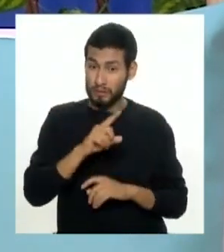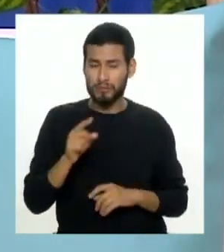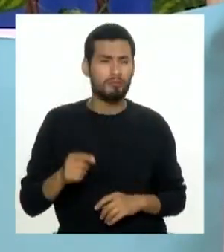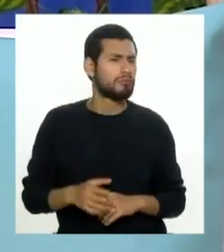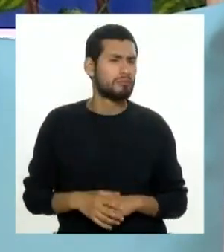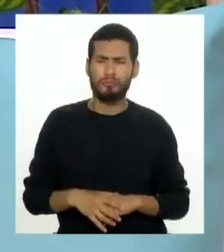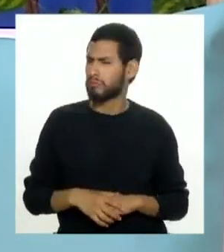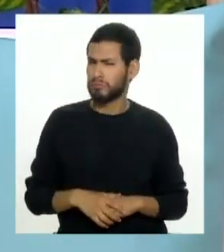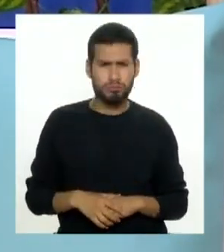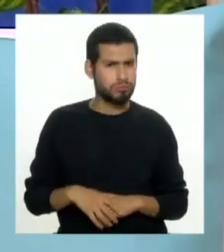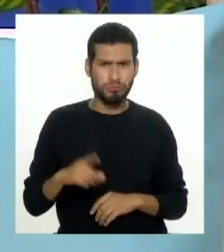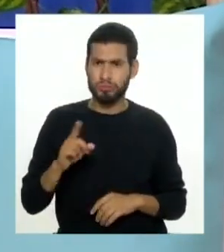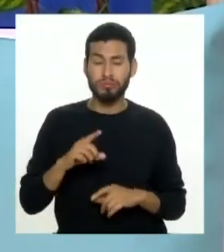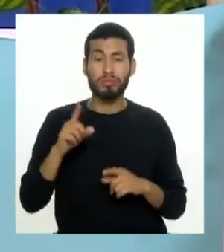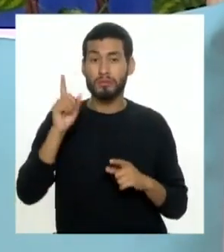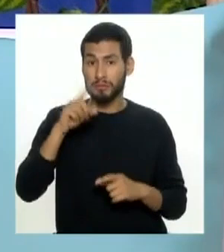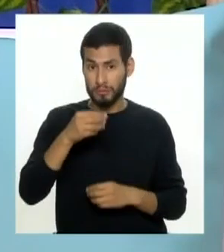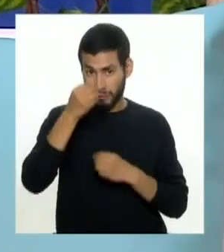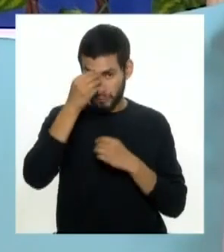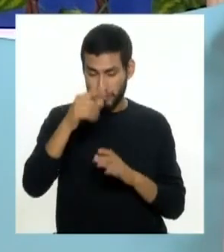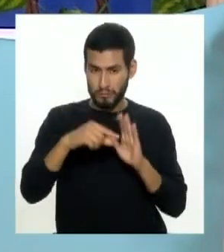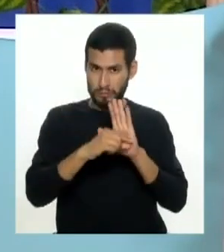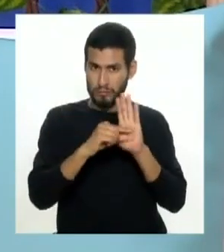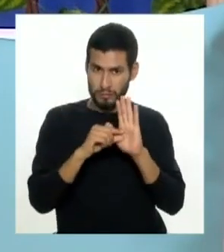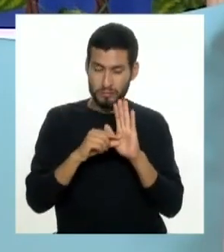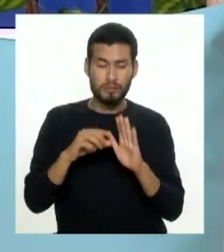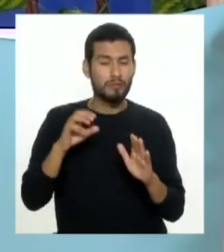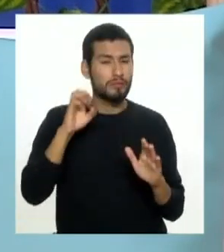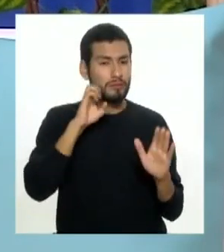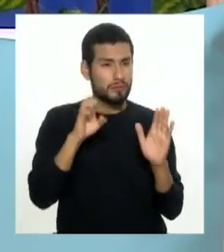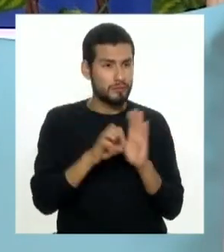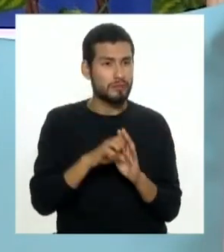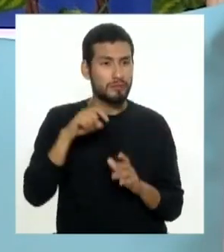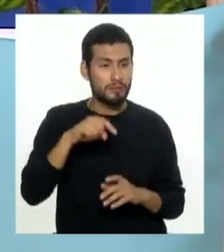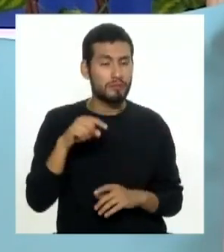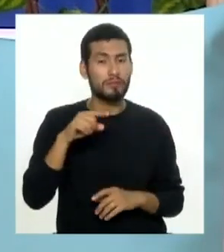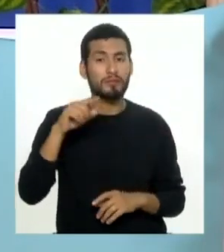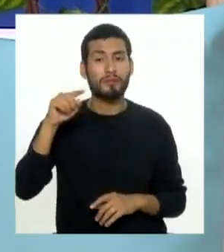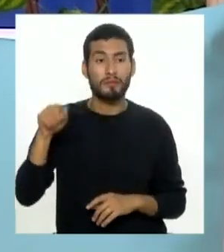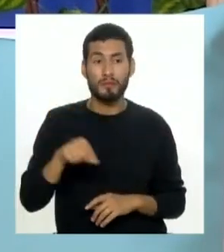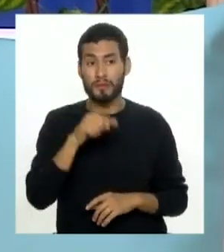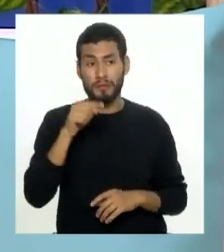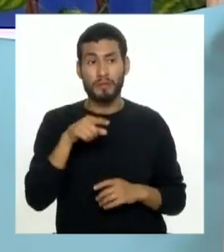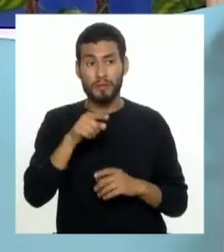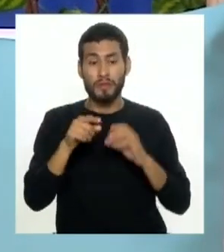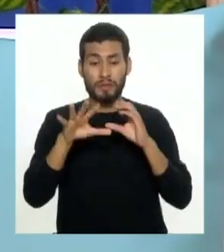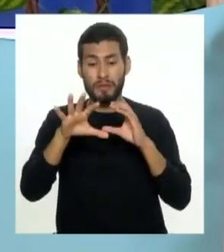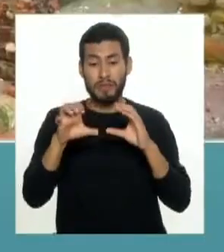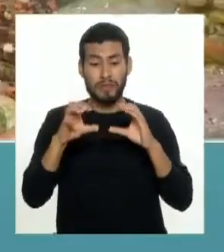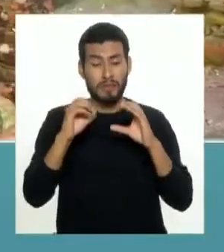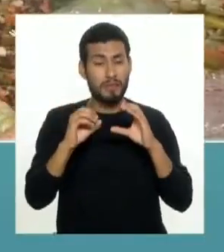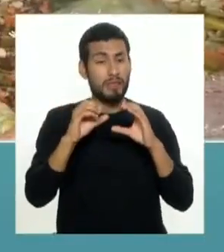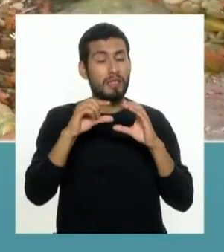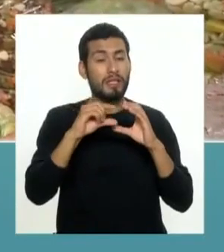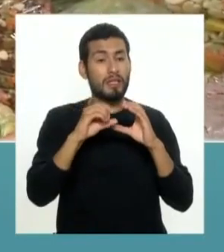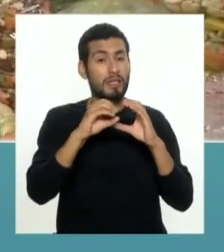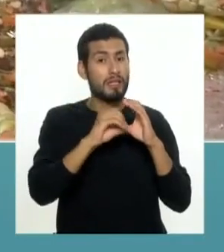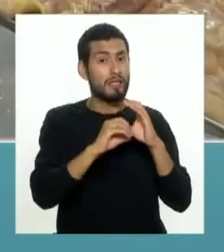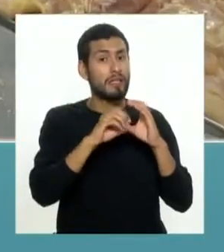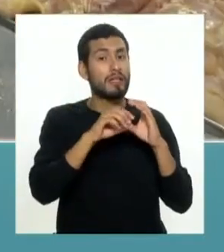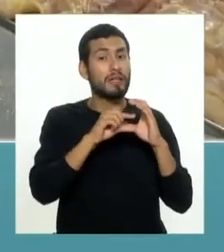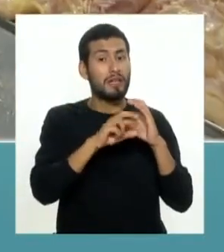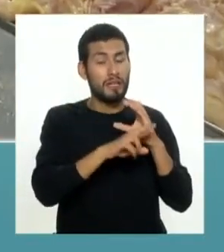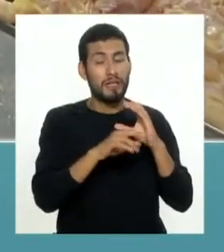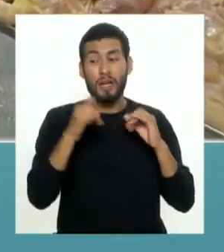no siempre que se informe en el etiquetado o sea si por ejemplo antes tenías un círculo y adentro ponías 500 gramos y en el envase de